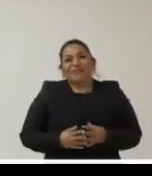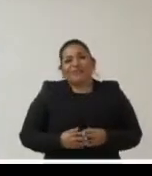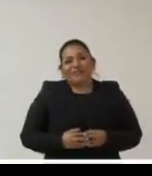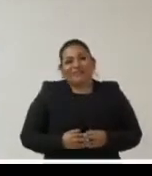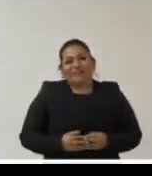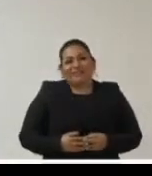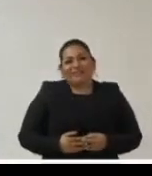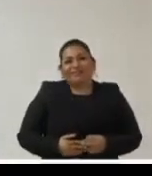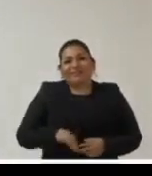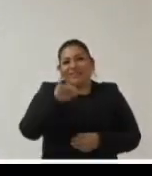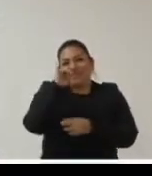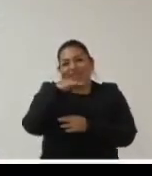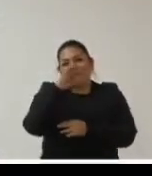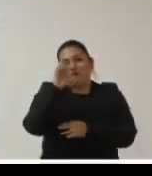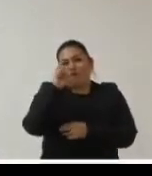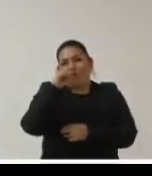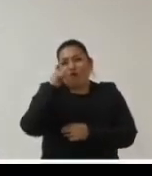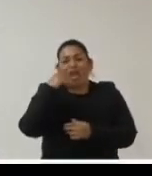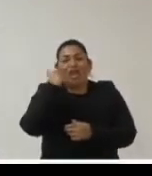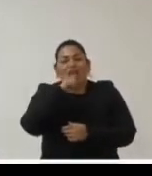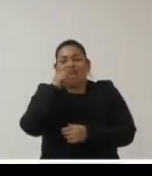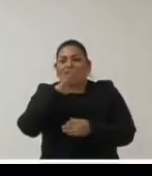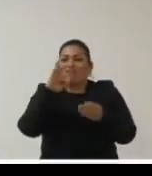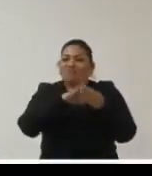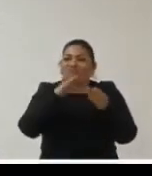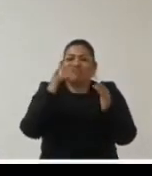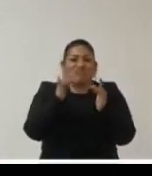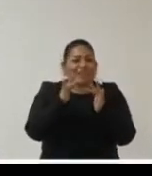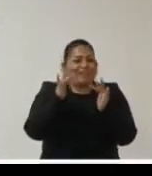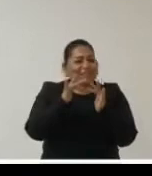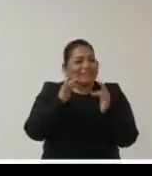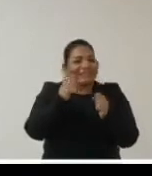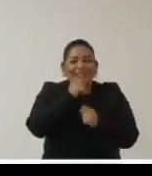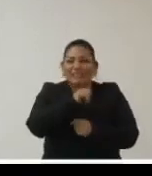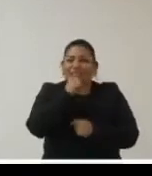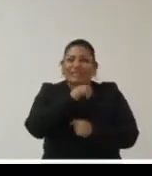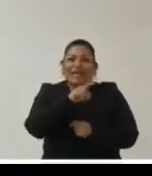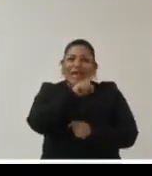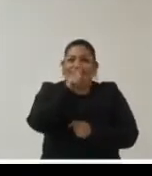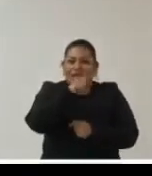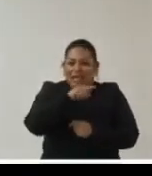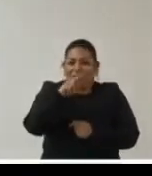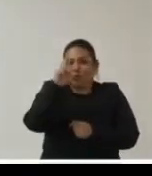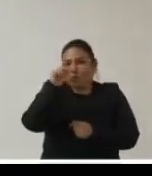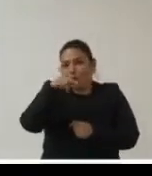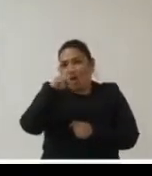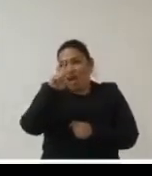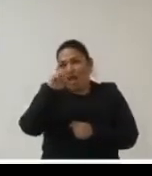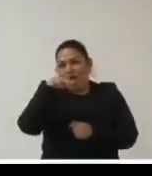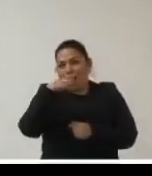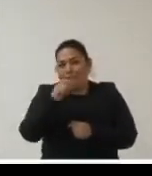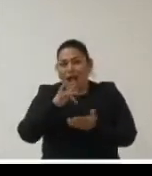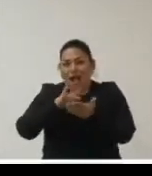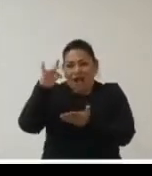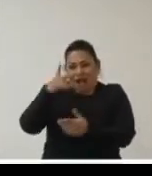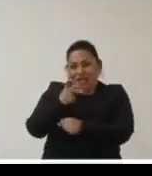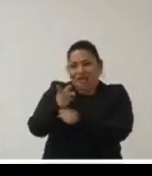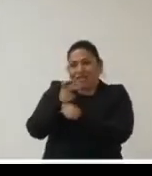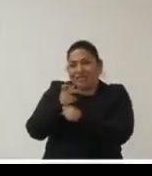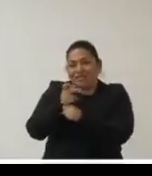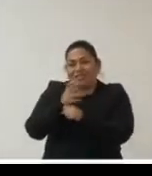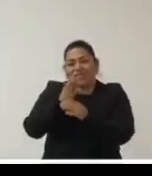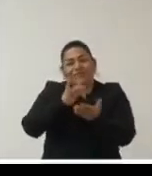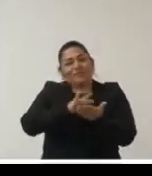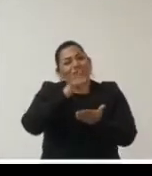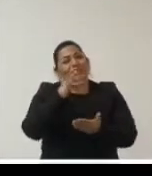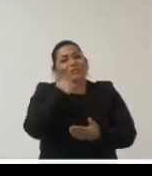todo con el Infoem que ha sido muy cercana la participación Zulema gracias por la invitación y un gusto compartir